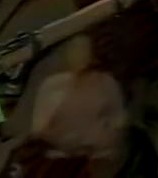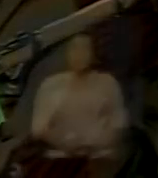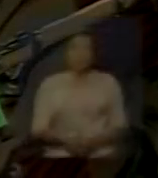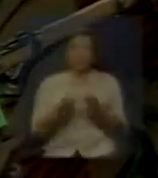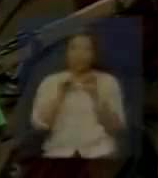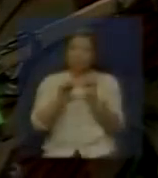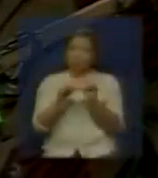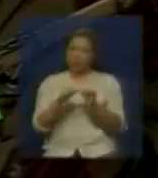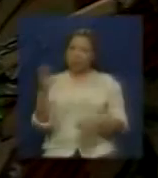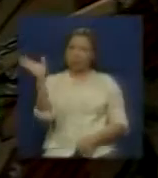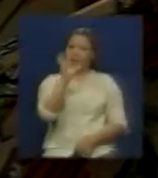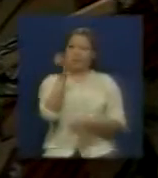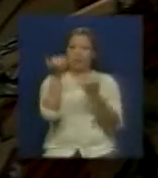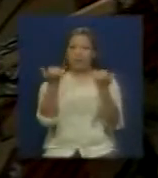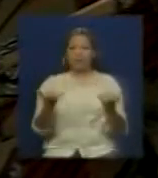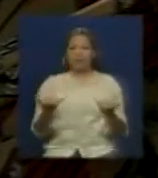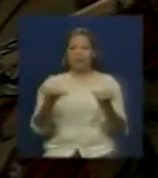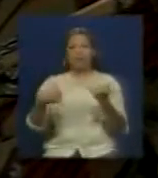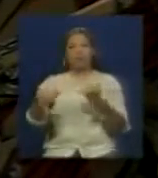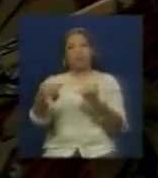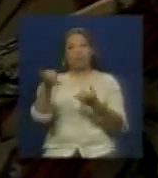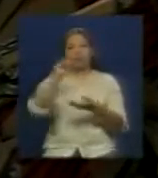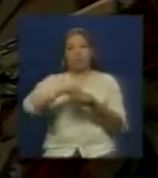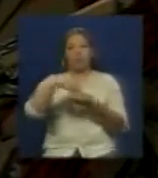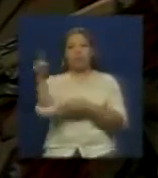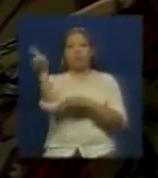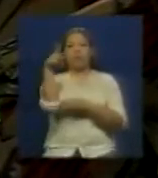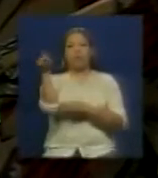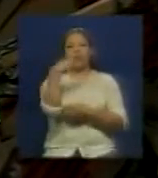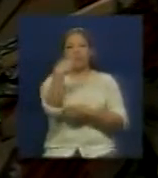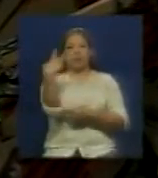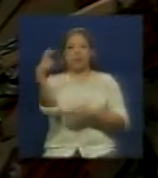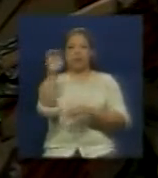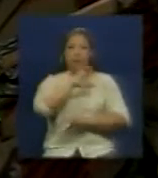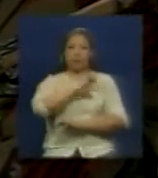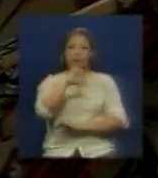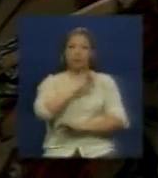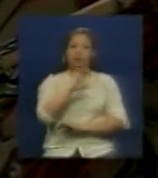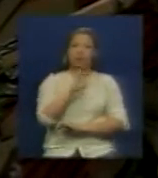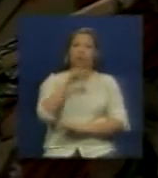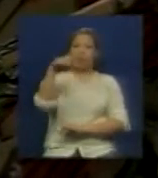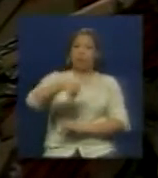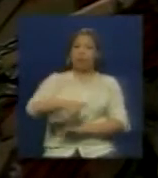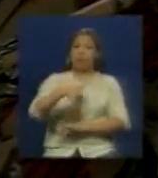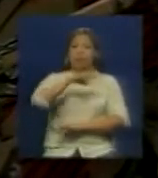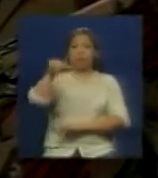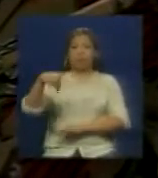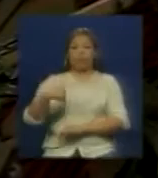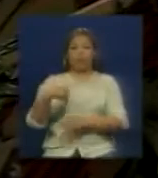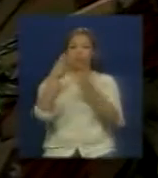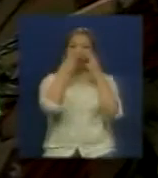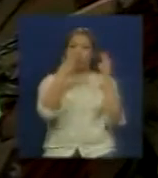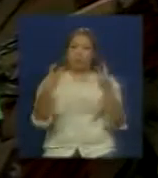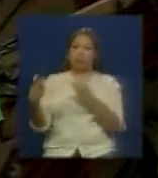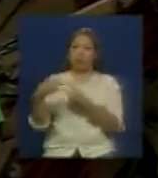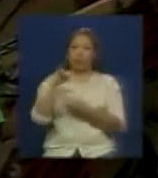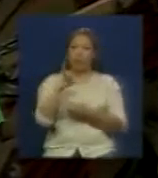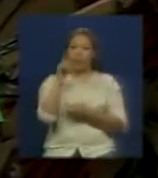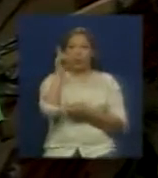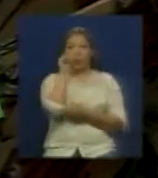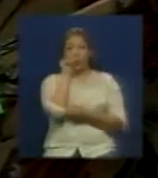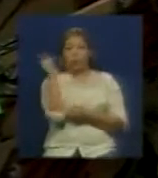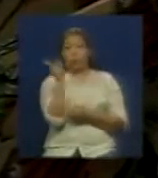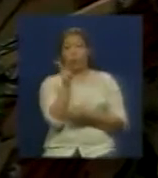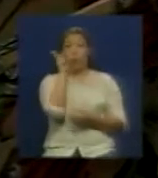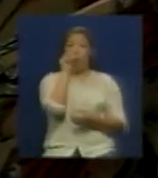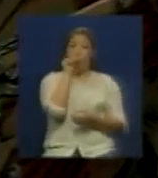Continuamos con más de Caracas en directo desde la emblemática parroquia del 23 de enero. Bueno, señores, nosotros estamos aquí ya con nuestros invitados, Elke Rodríguez y Gustavo